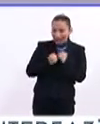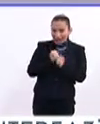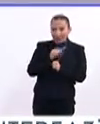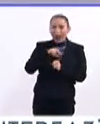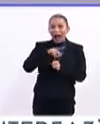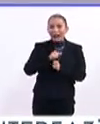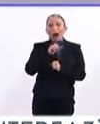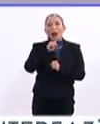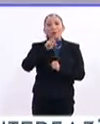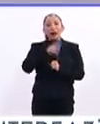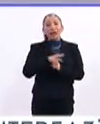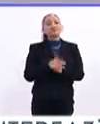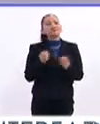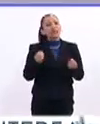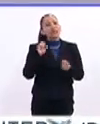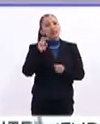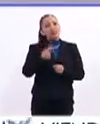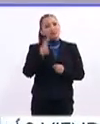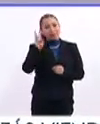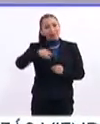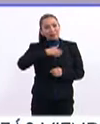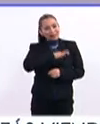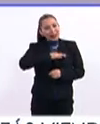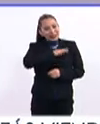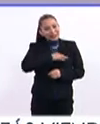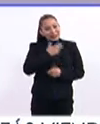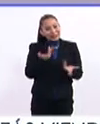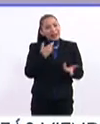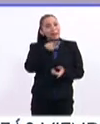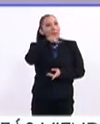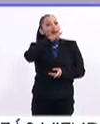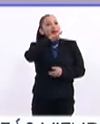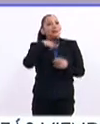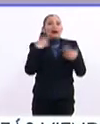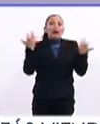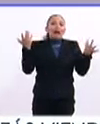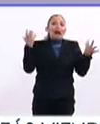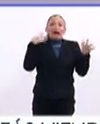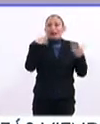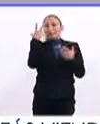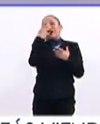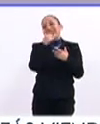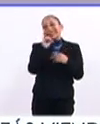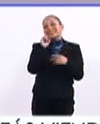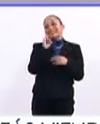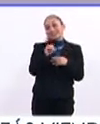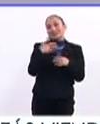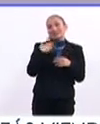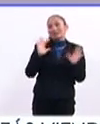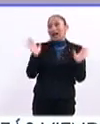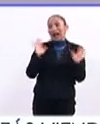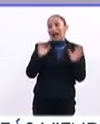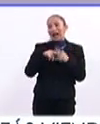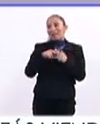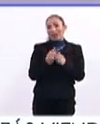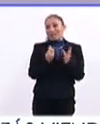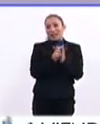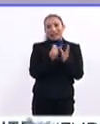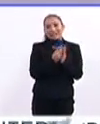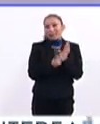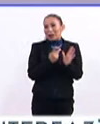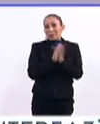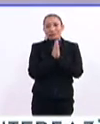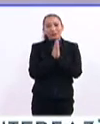Omar, muchas gracias. Y pues sí, en el feliz regreso a clases los papás ya estaban así como, híjole, qué bonito, pero ya qué bien en las